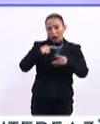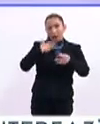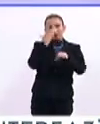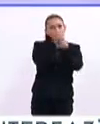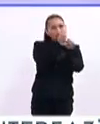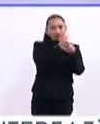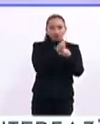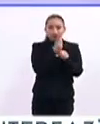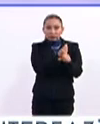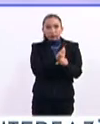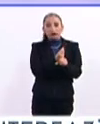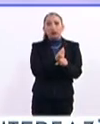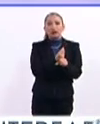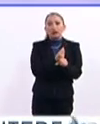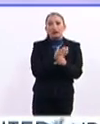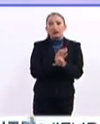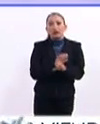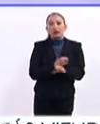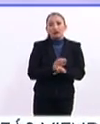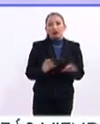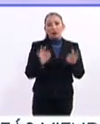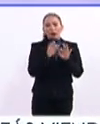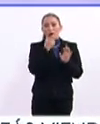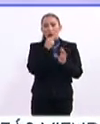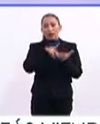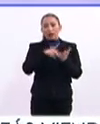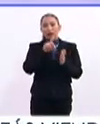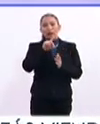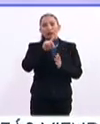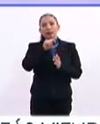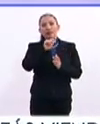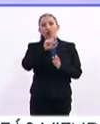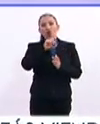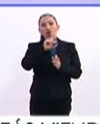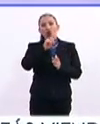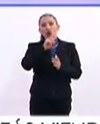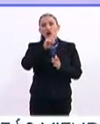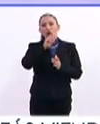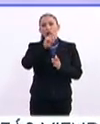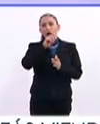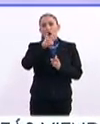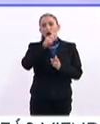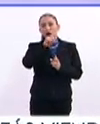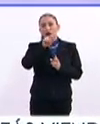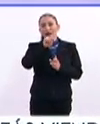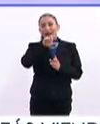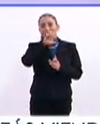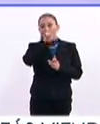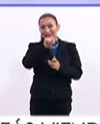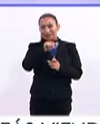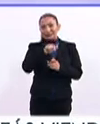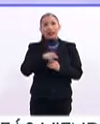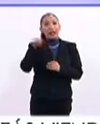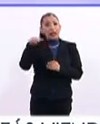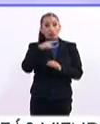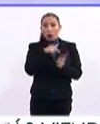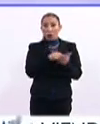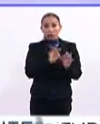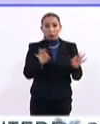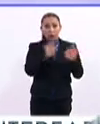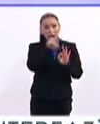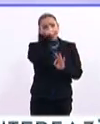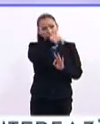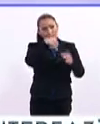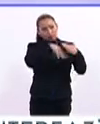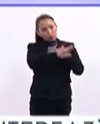un importante arquitecto, Teodoro González de León, y es un recinto muy importante. Bueno, pues ahí